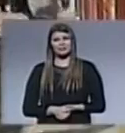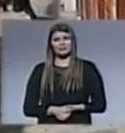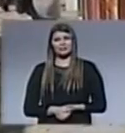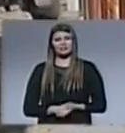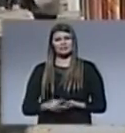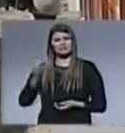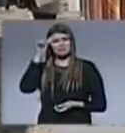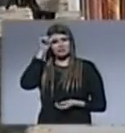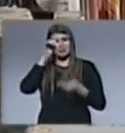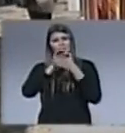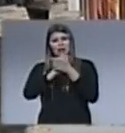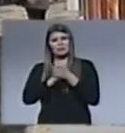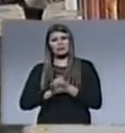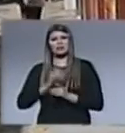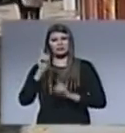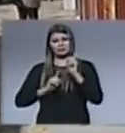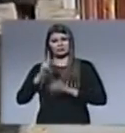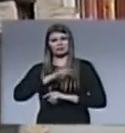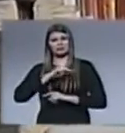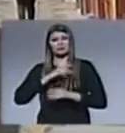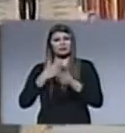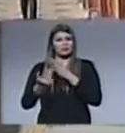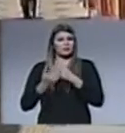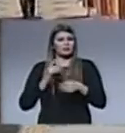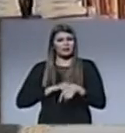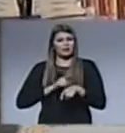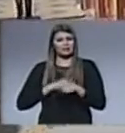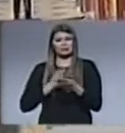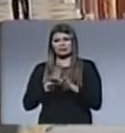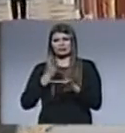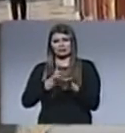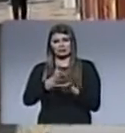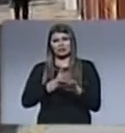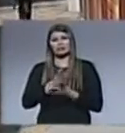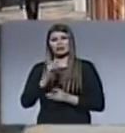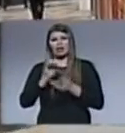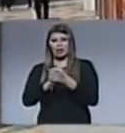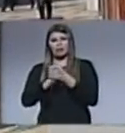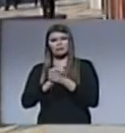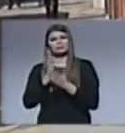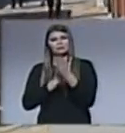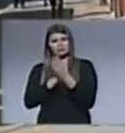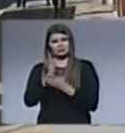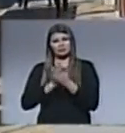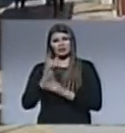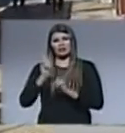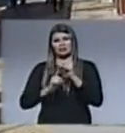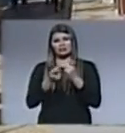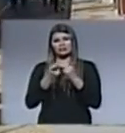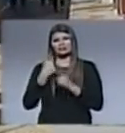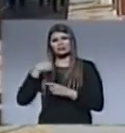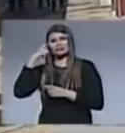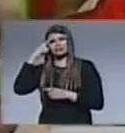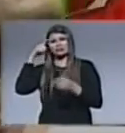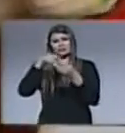El amigo es aquel que en su momento te pasa la mano amigo no es aquel que cuando te necesita se acuerda